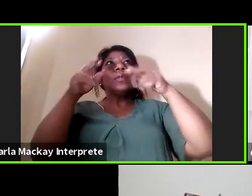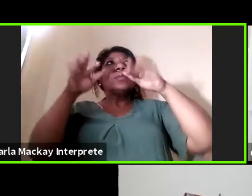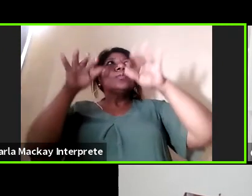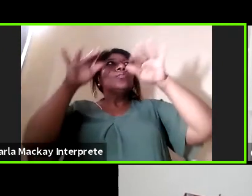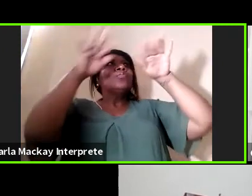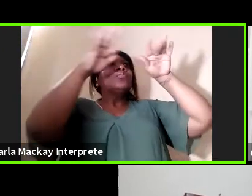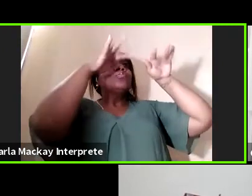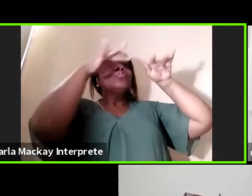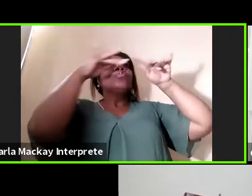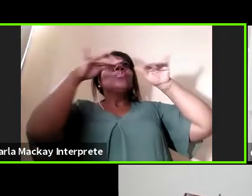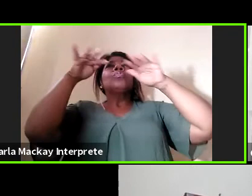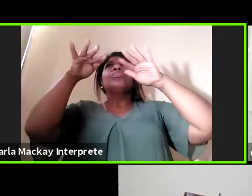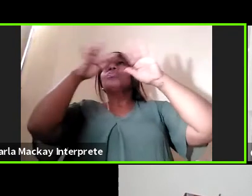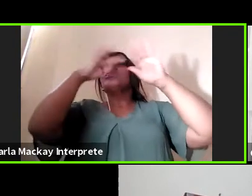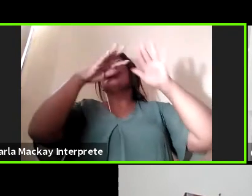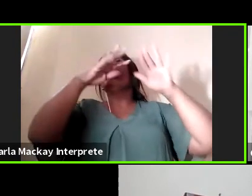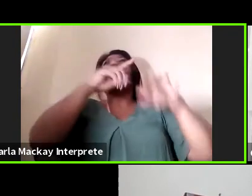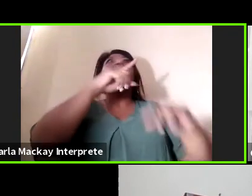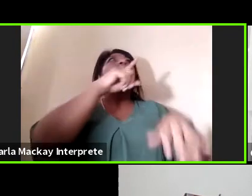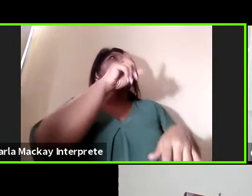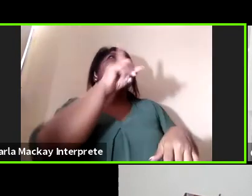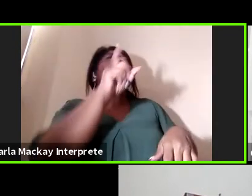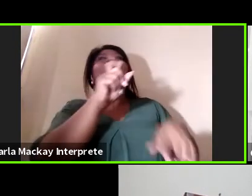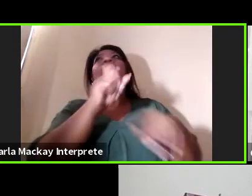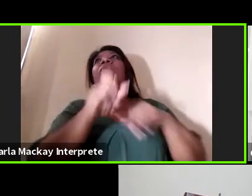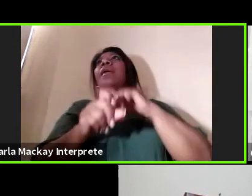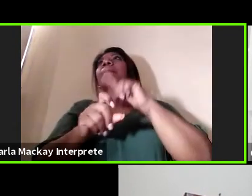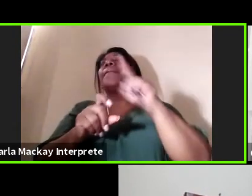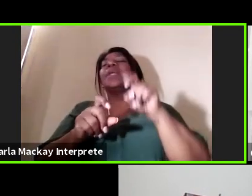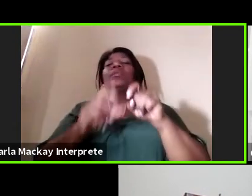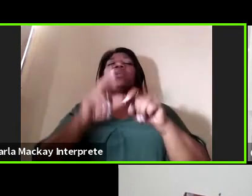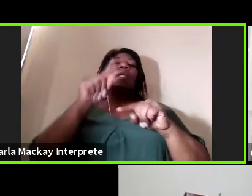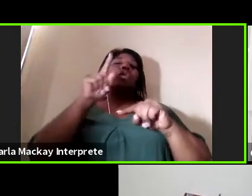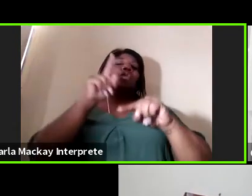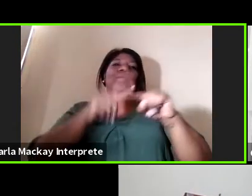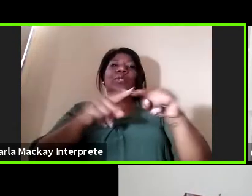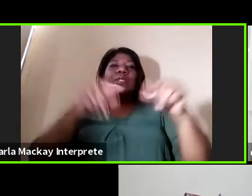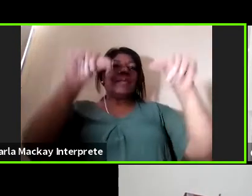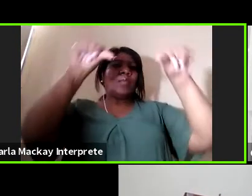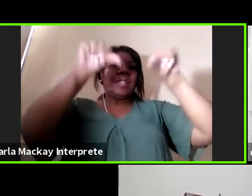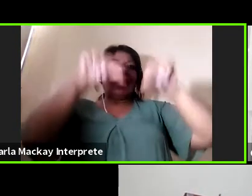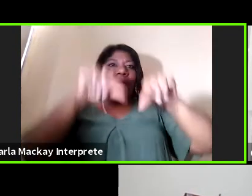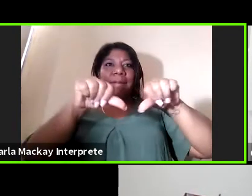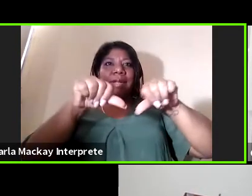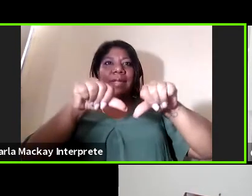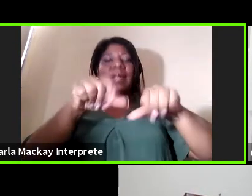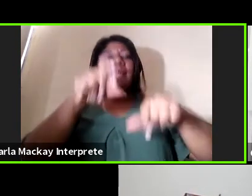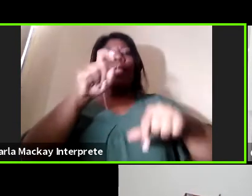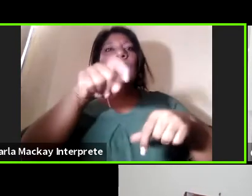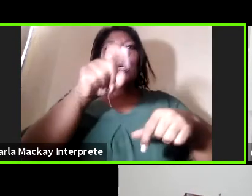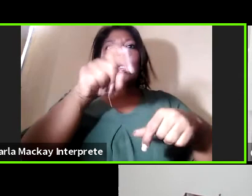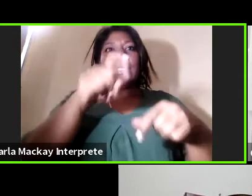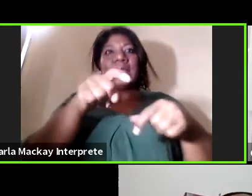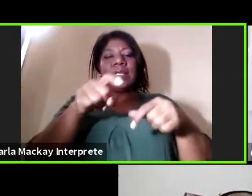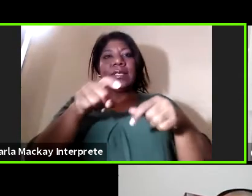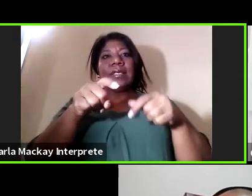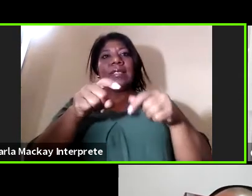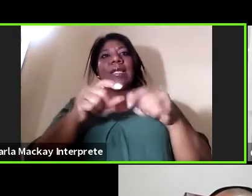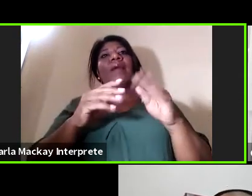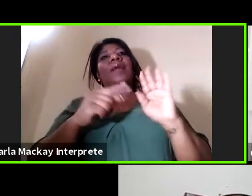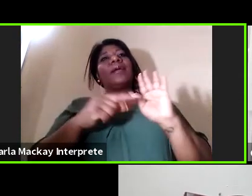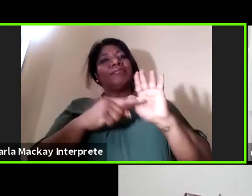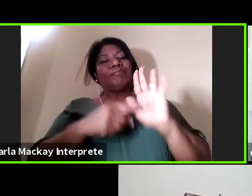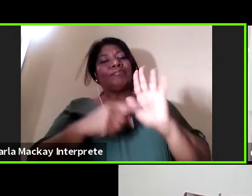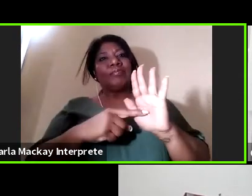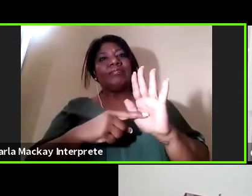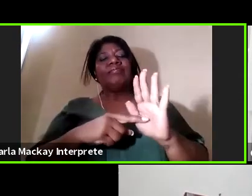preguntarse eso hay que mantenerlo para que luego no tengamos dificultades con los alumnos cuando lleguen a